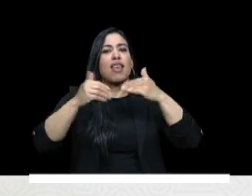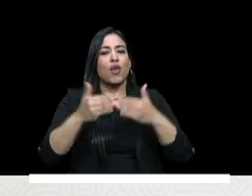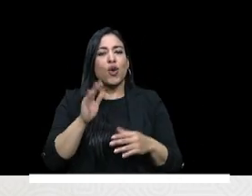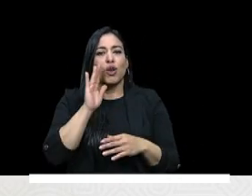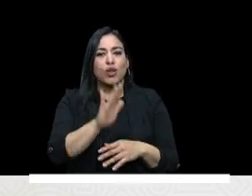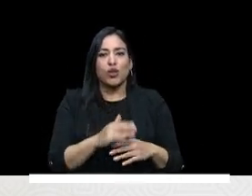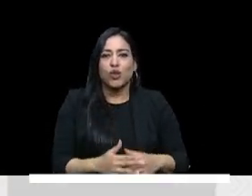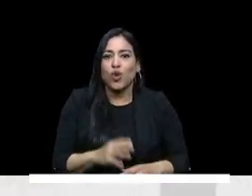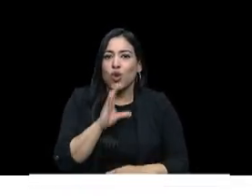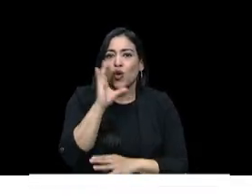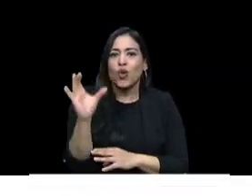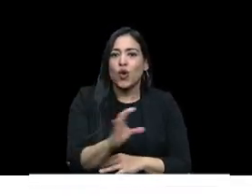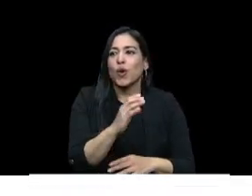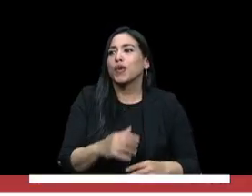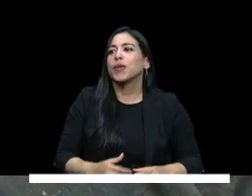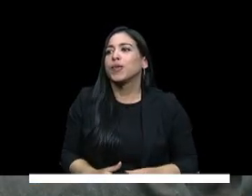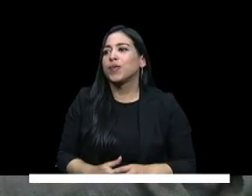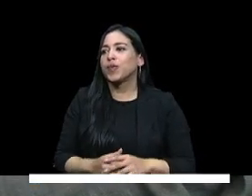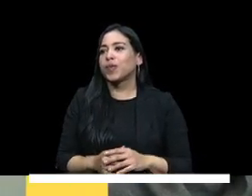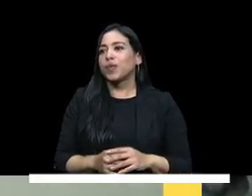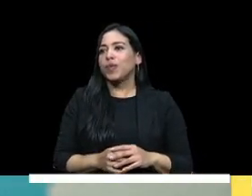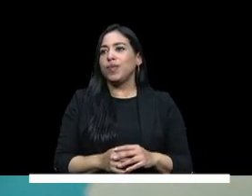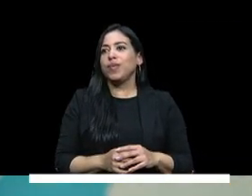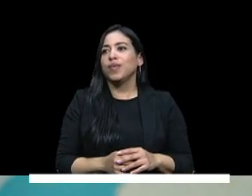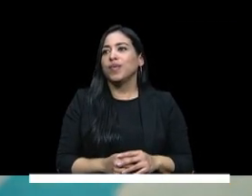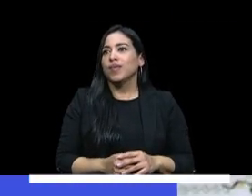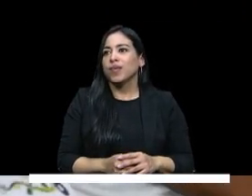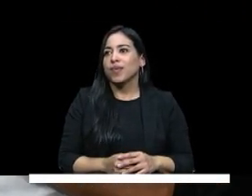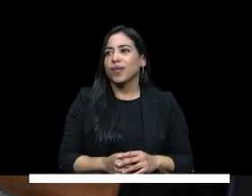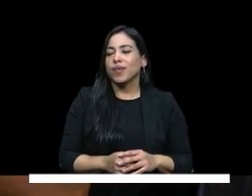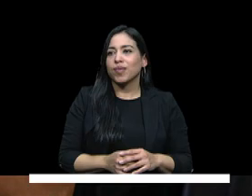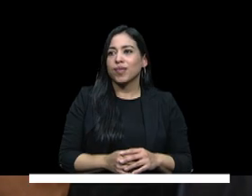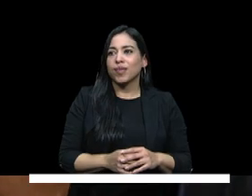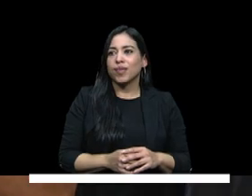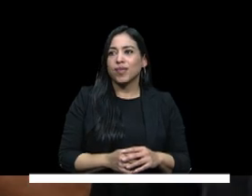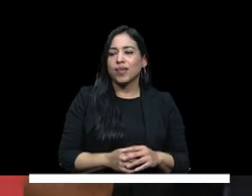educación de Colombia y